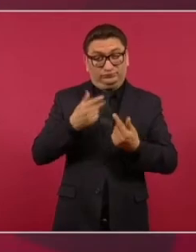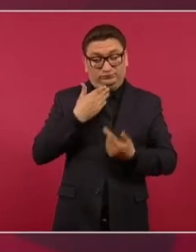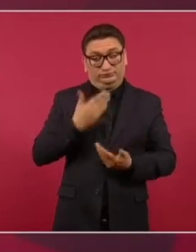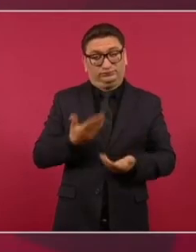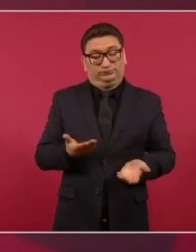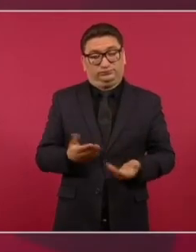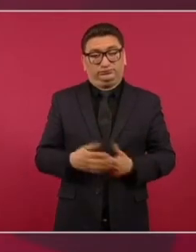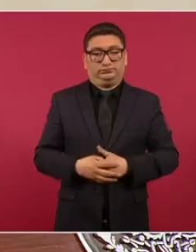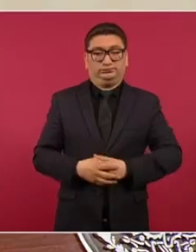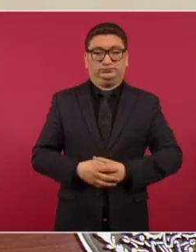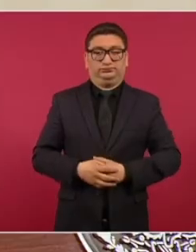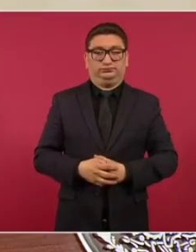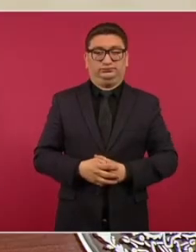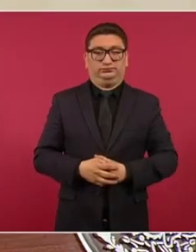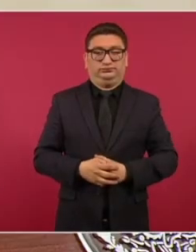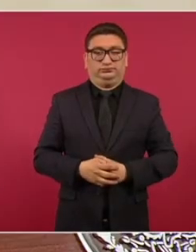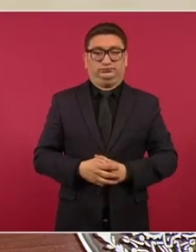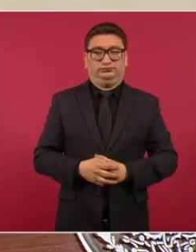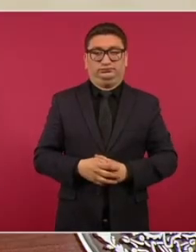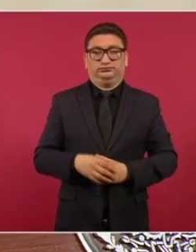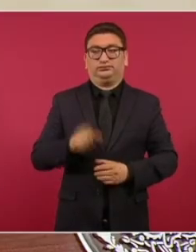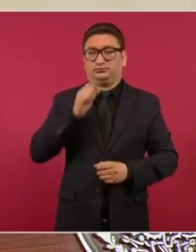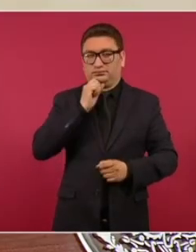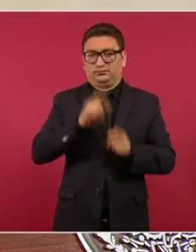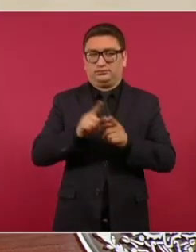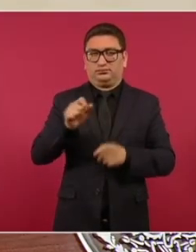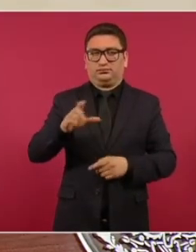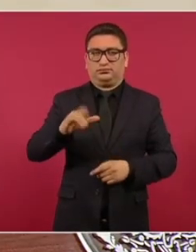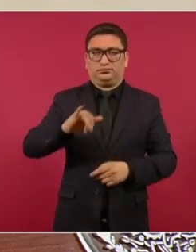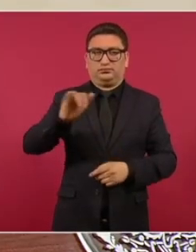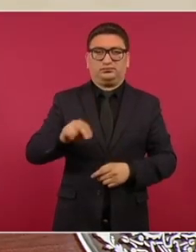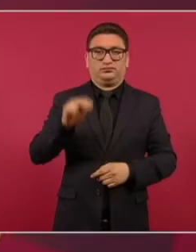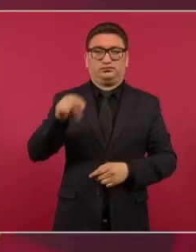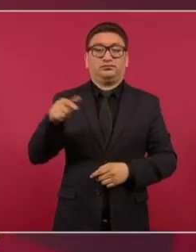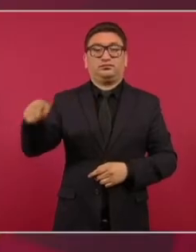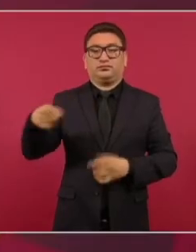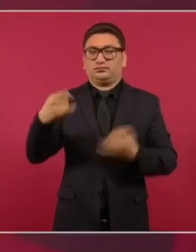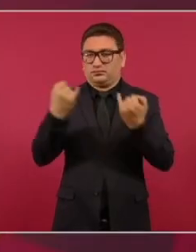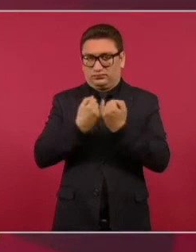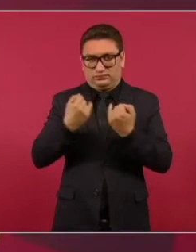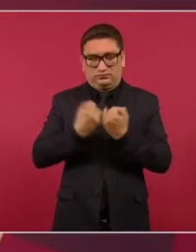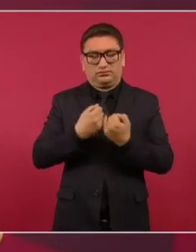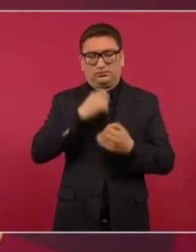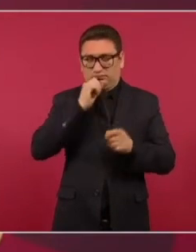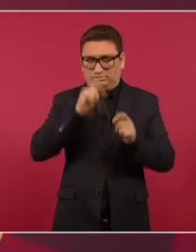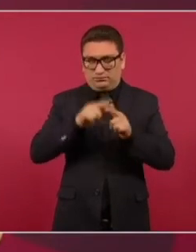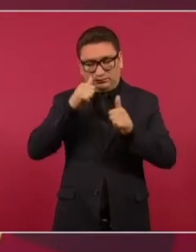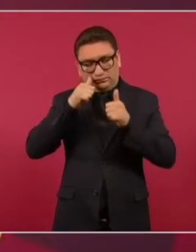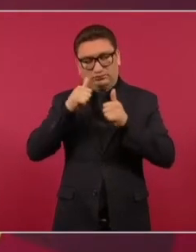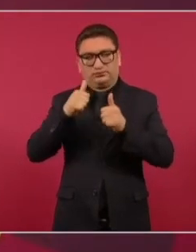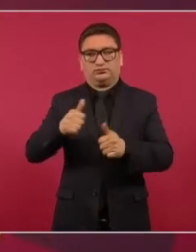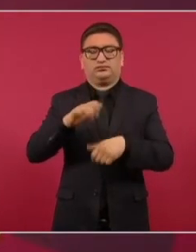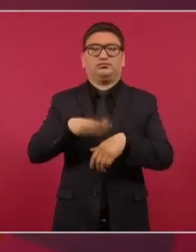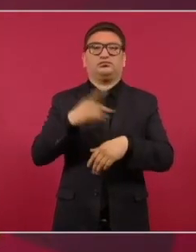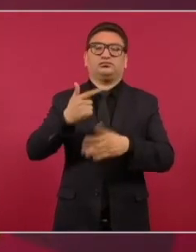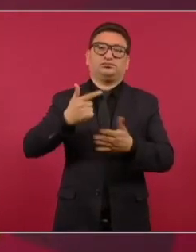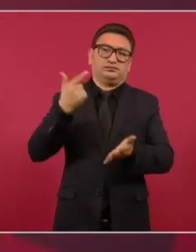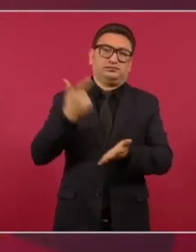la Suprema Corte y atiendan este asunto porque es grave,